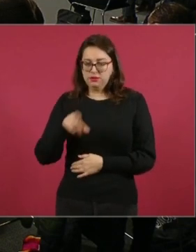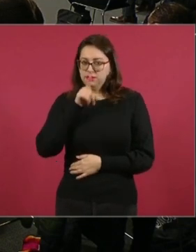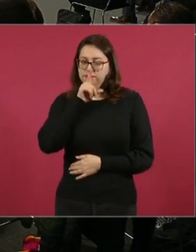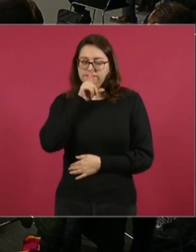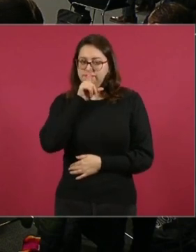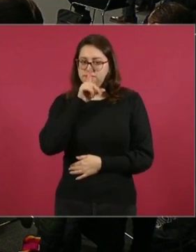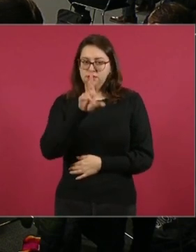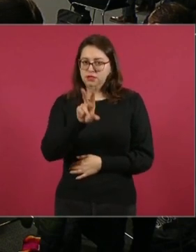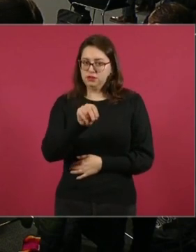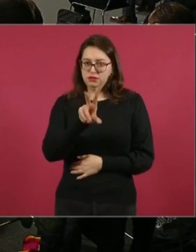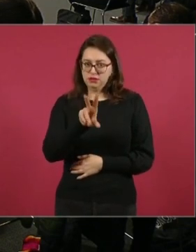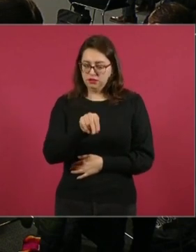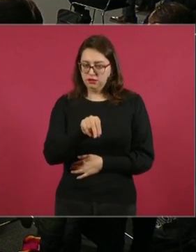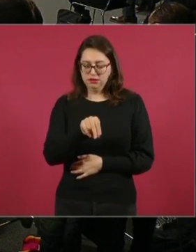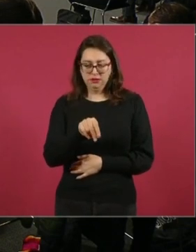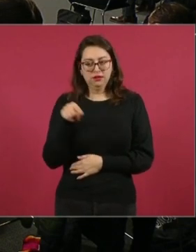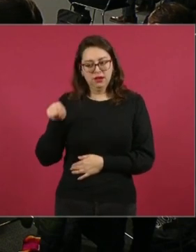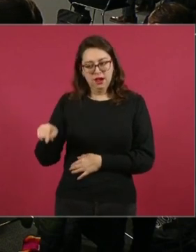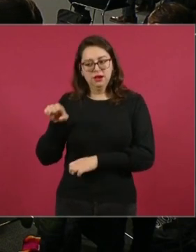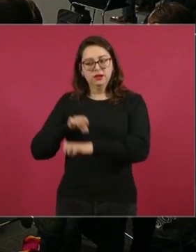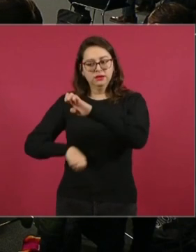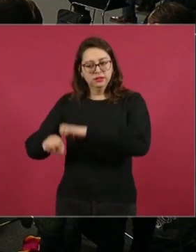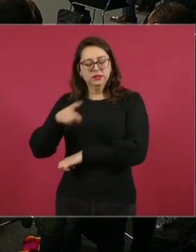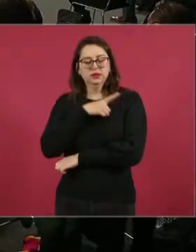que se están promoviendo,